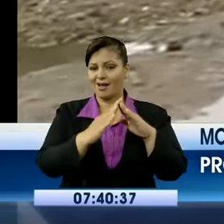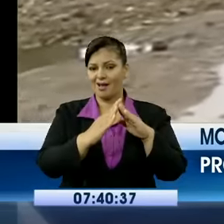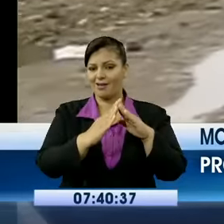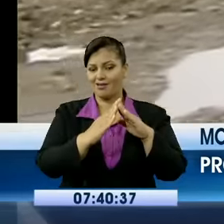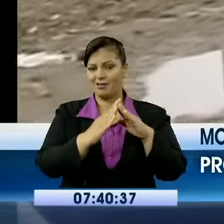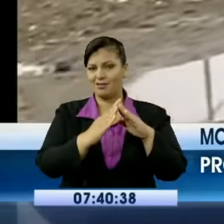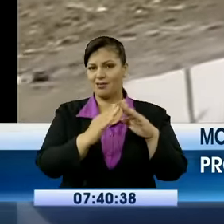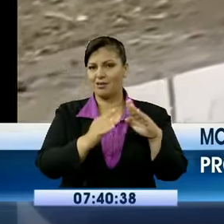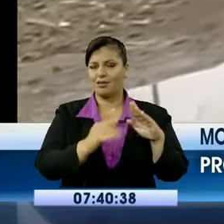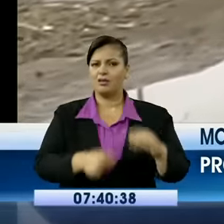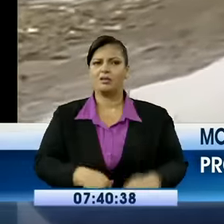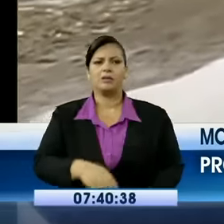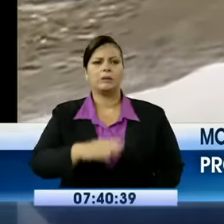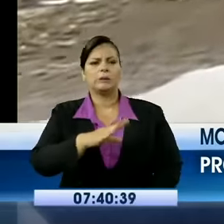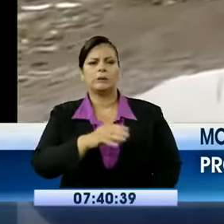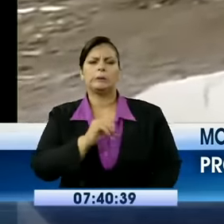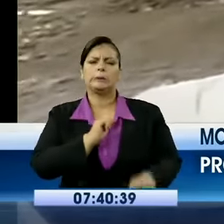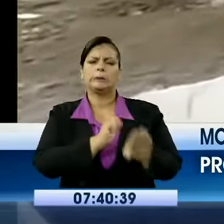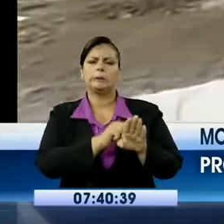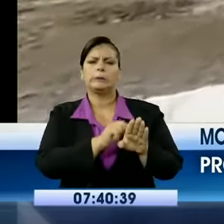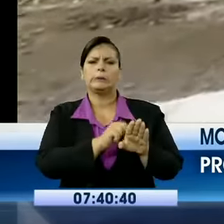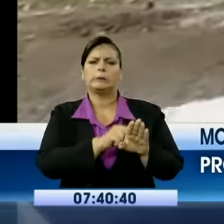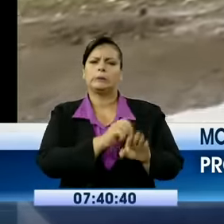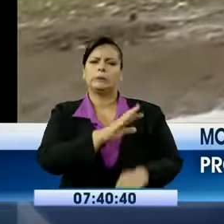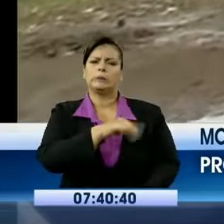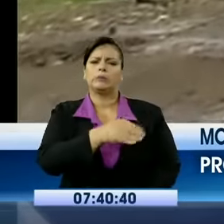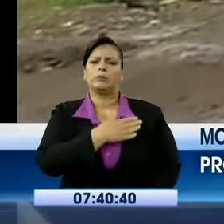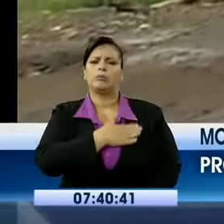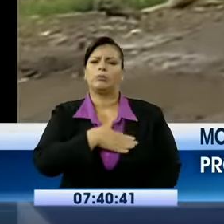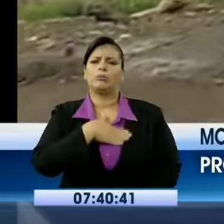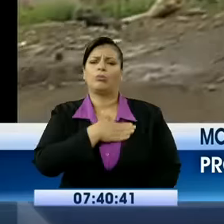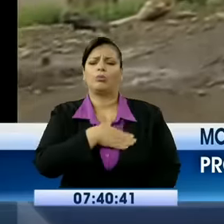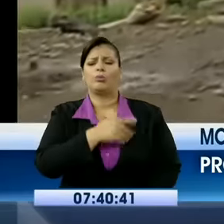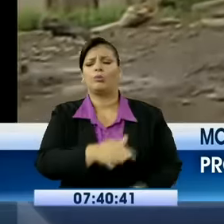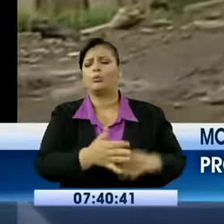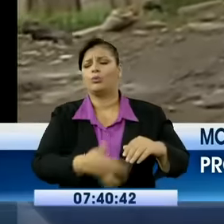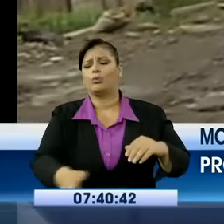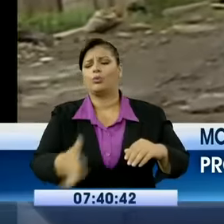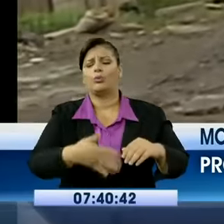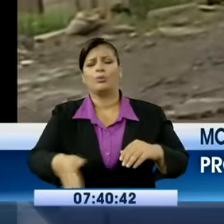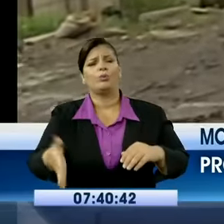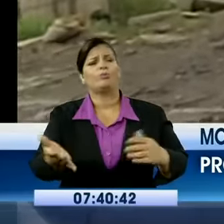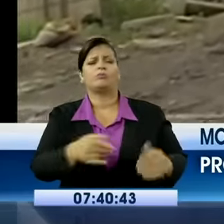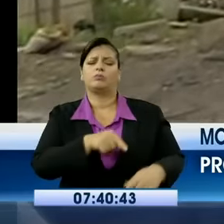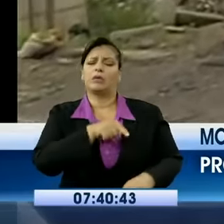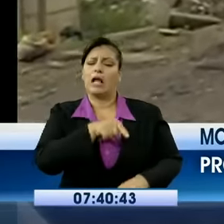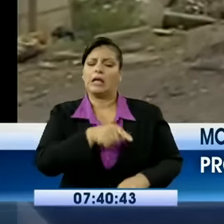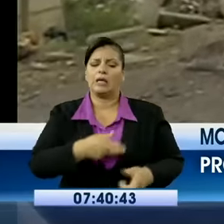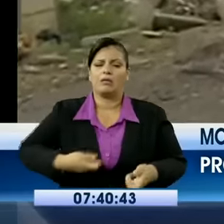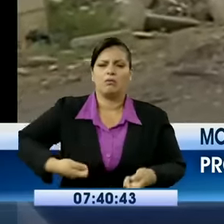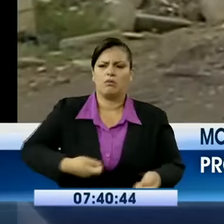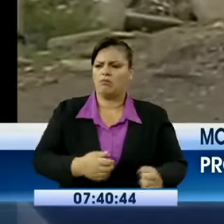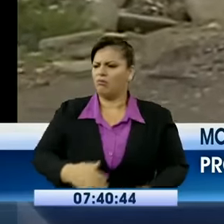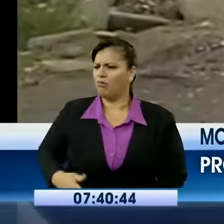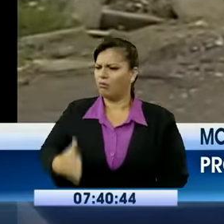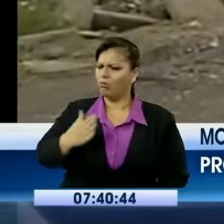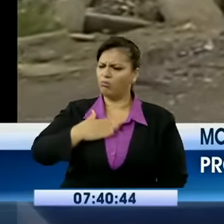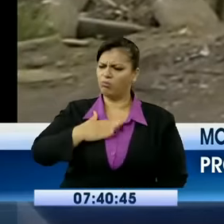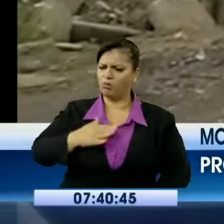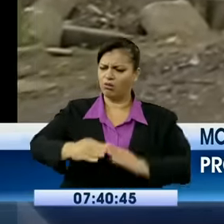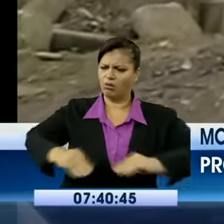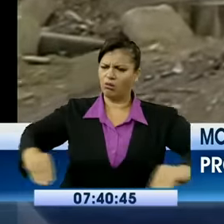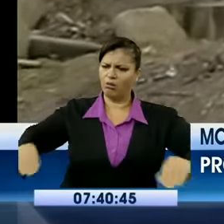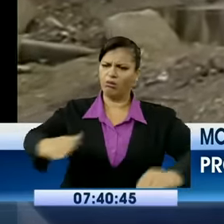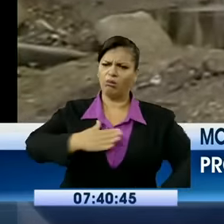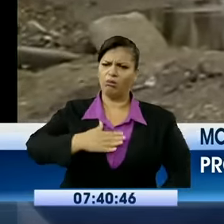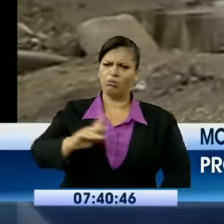quieren dejar abrir la zanja ahí, por lo que dice que el agua más se les mete a ellos y todo, y no nos quieren dejar hacer zanja.